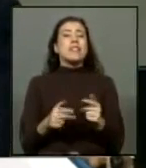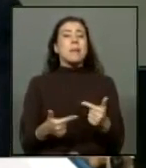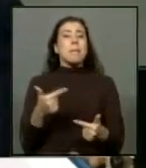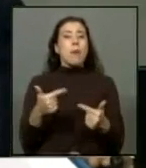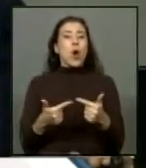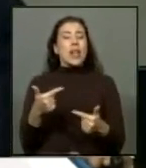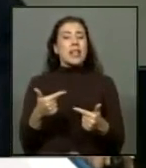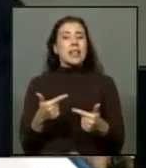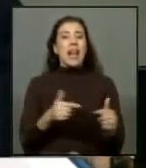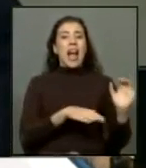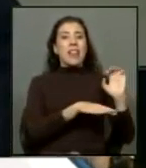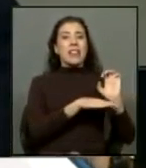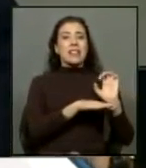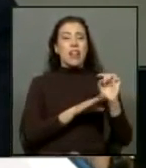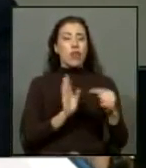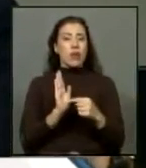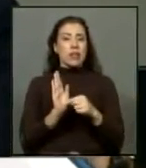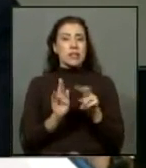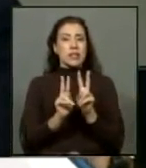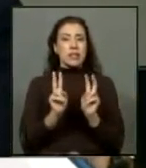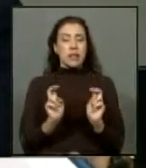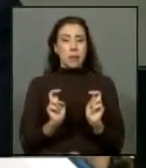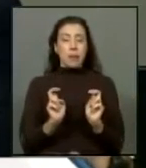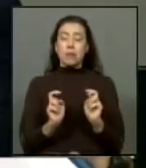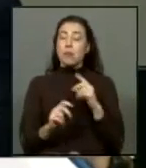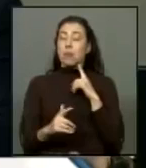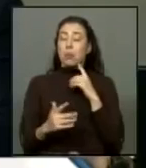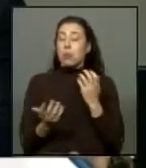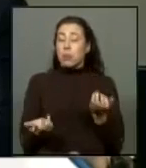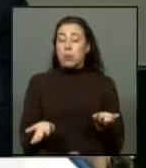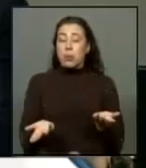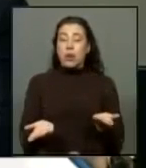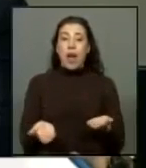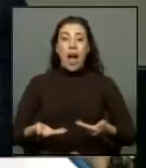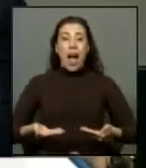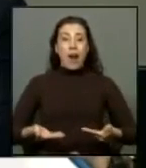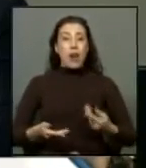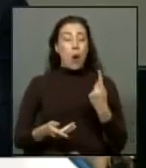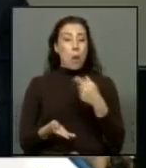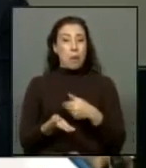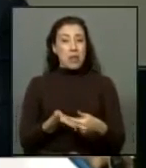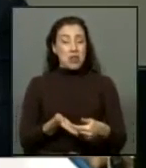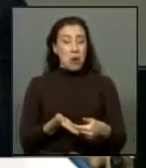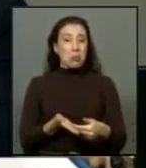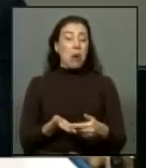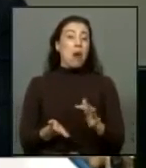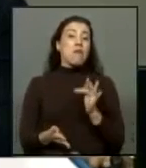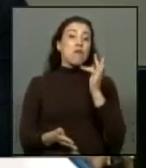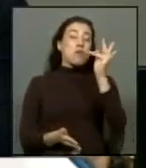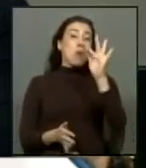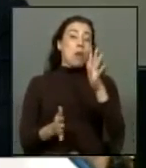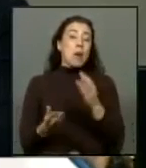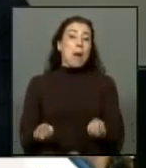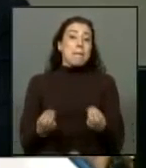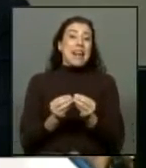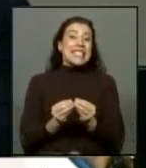de Estado en relación a este tema porque hoy día va ser un millón de pesos mañana puede ser más plata